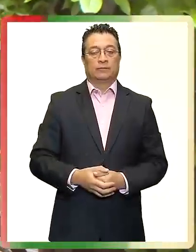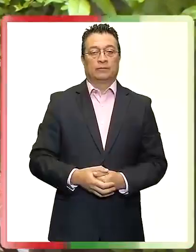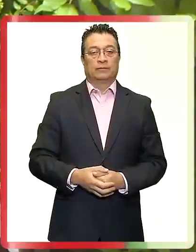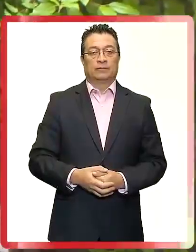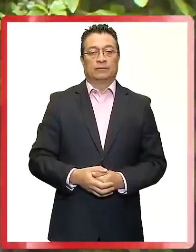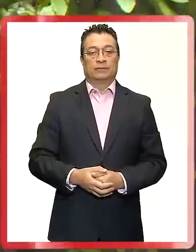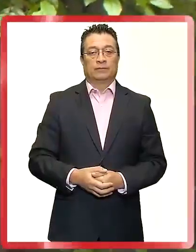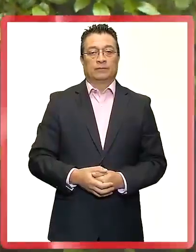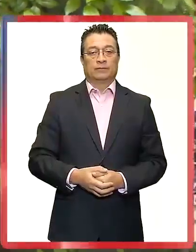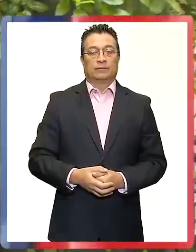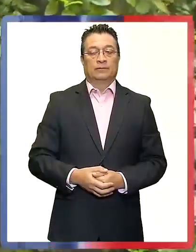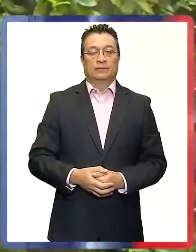delincuencia.